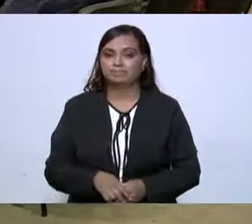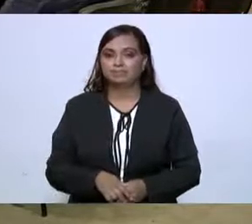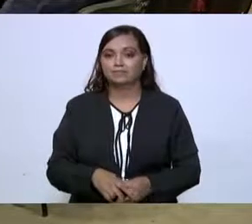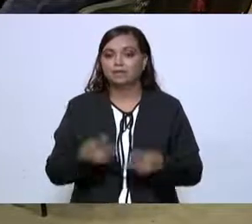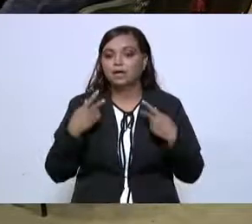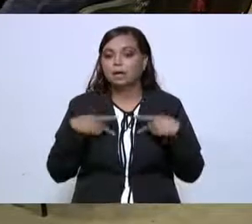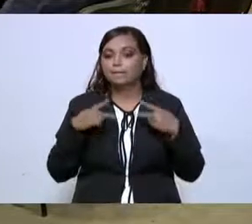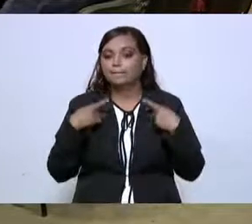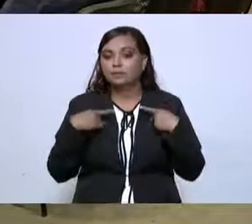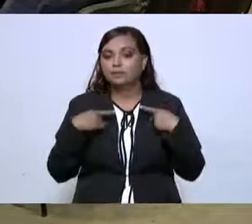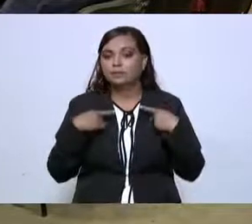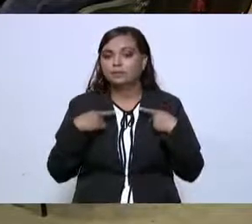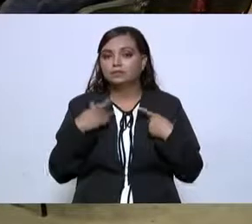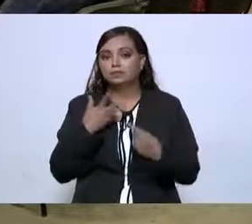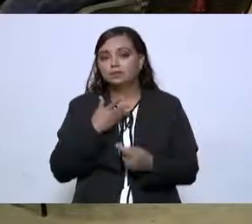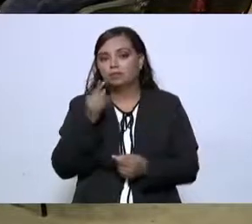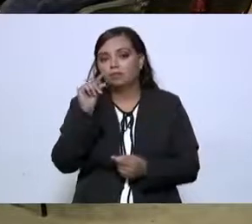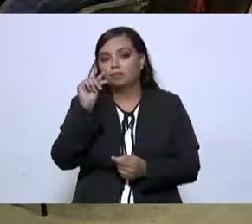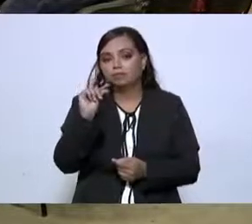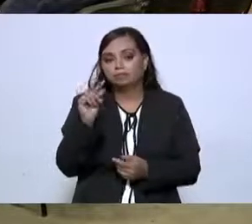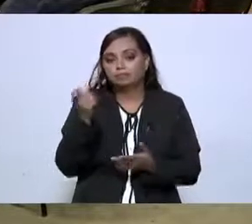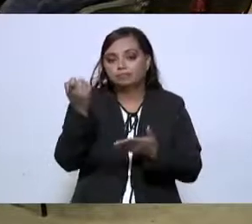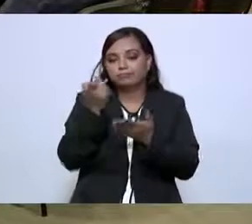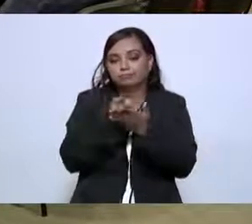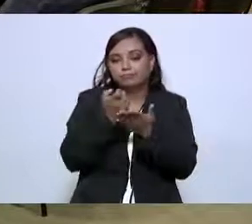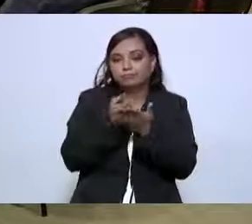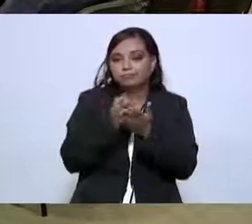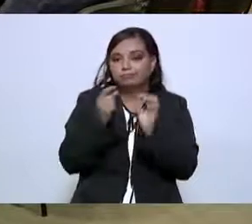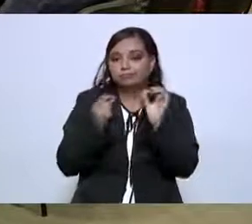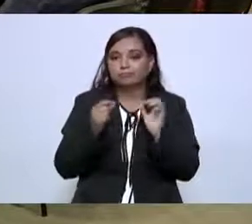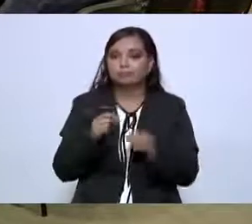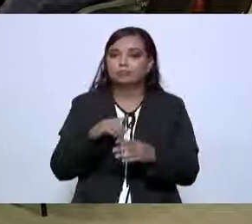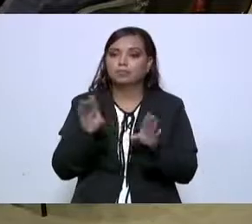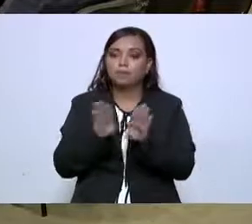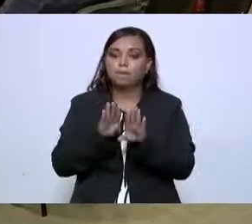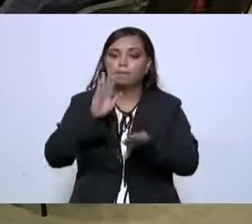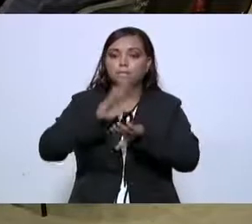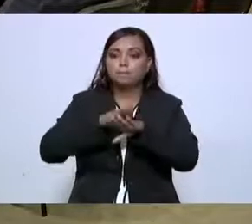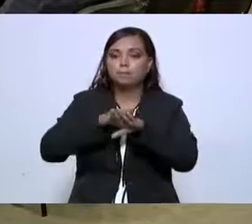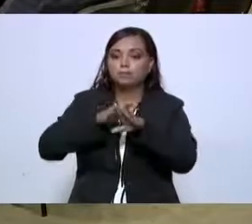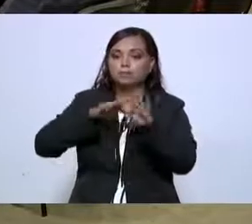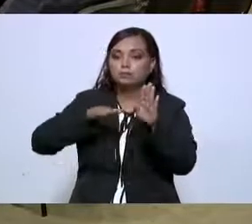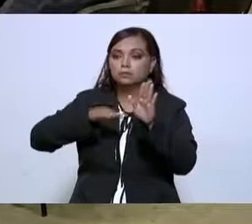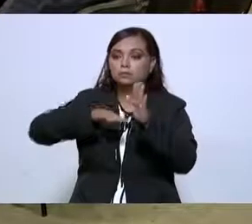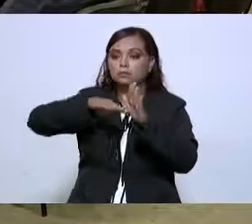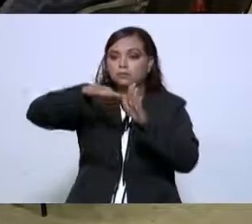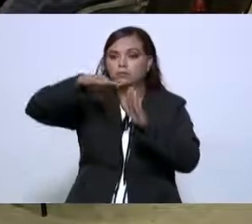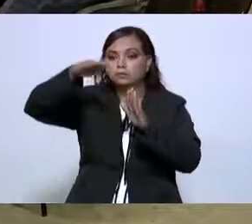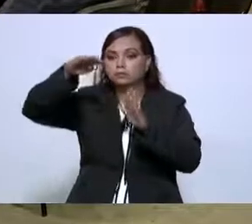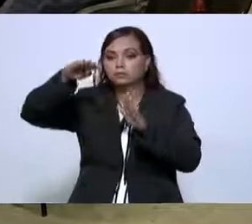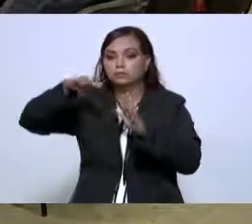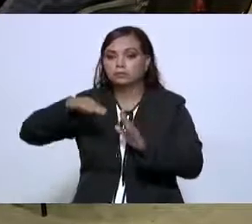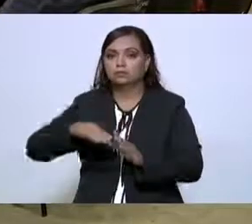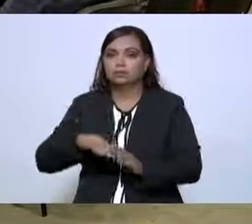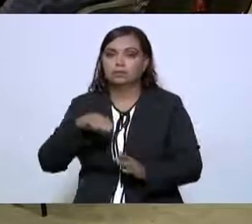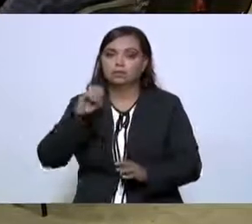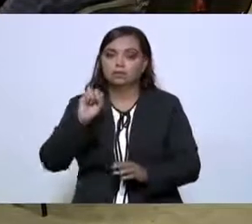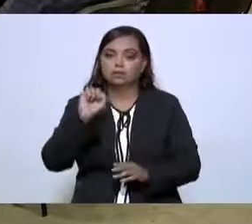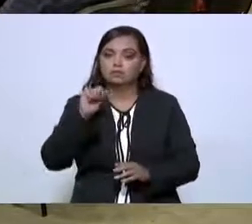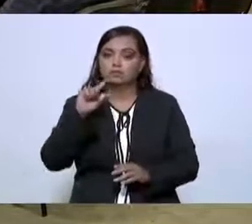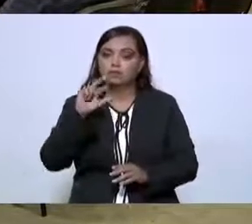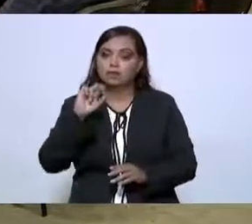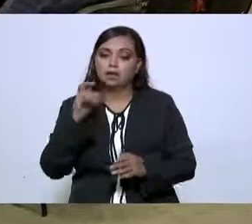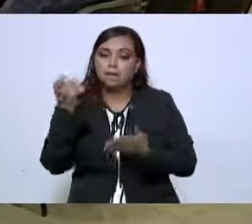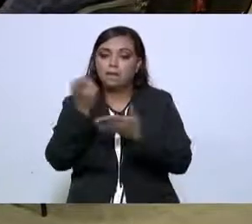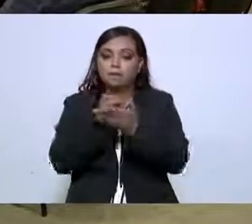la gente con menos ingresos. Y aunque estemos aumentando el salario, los